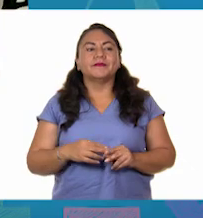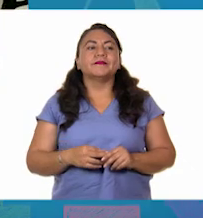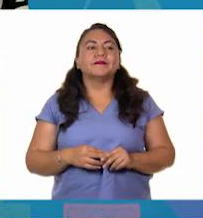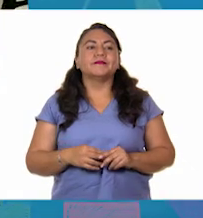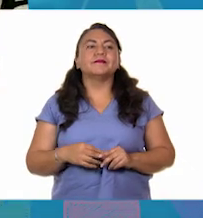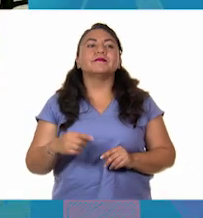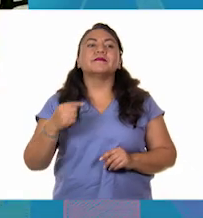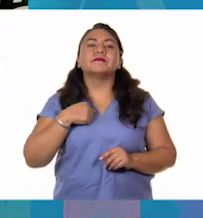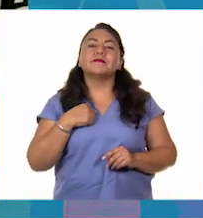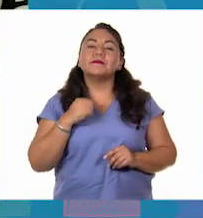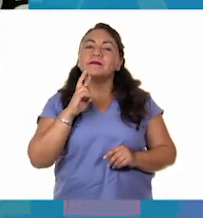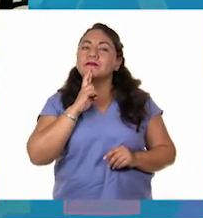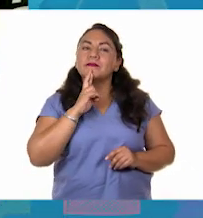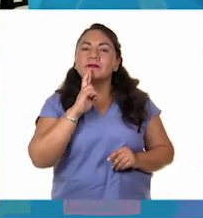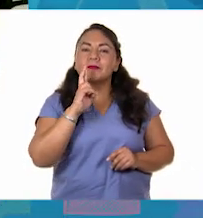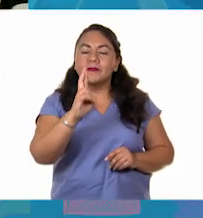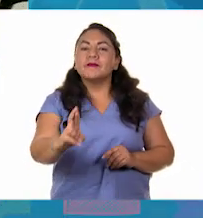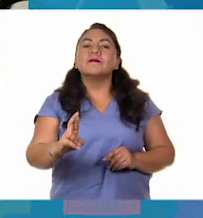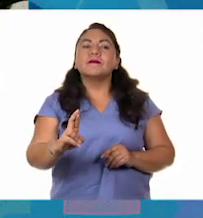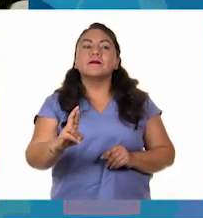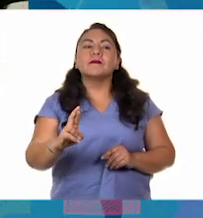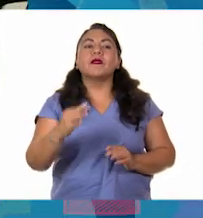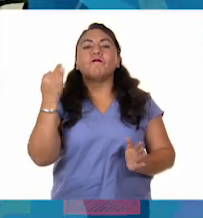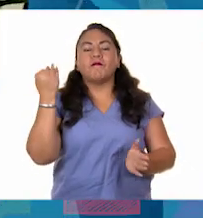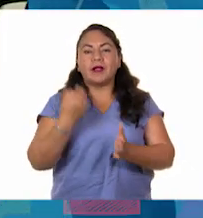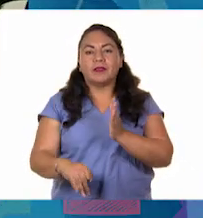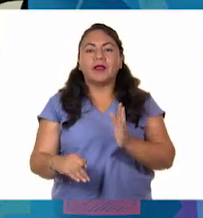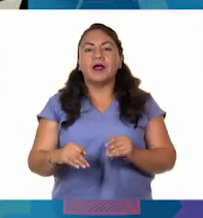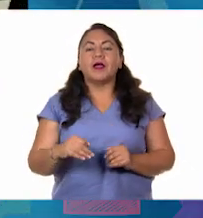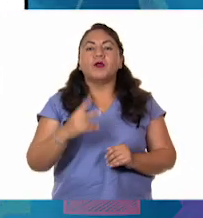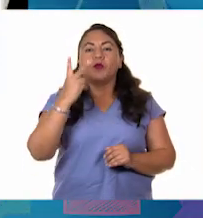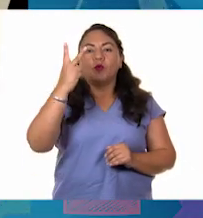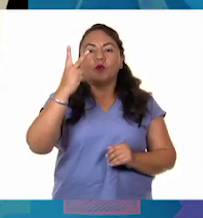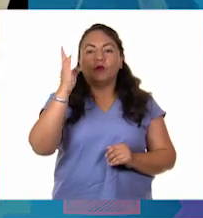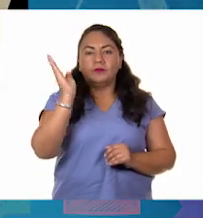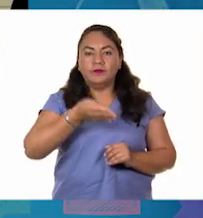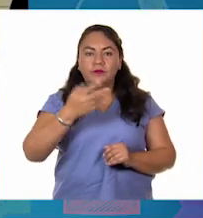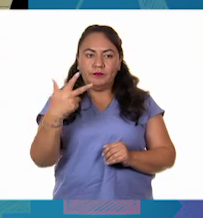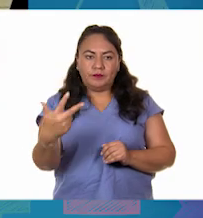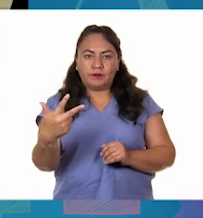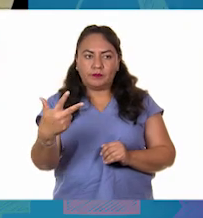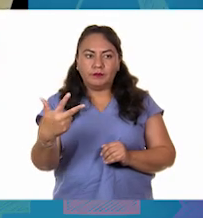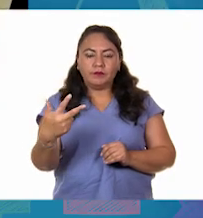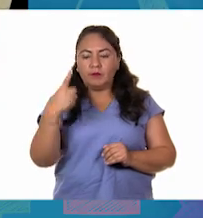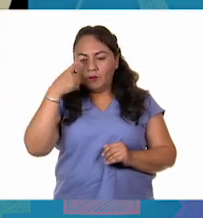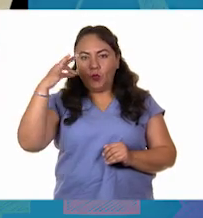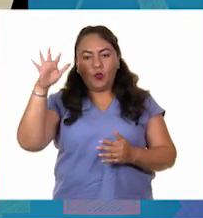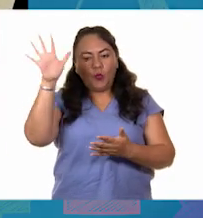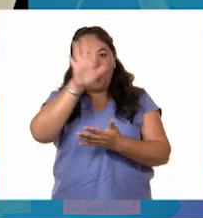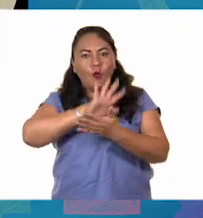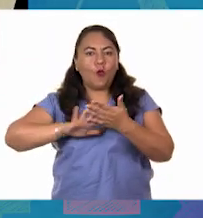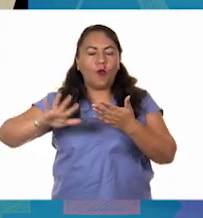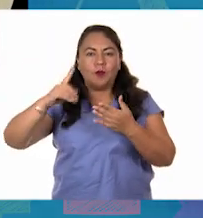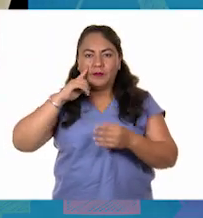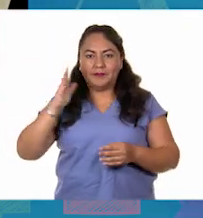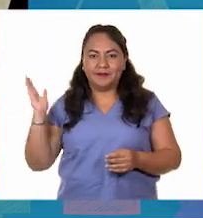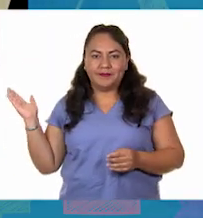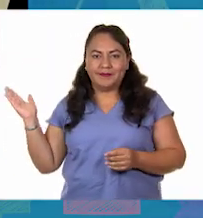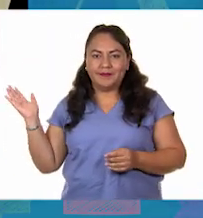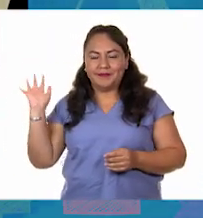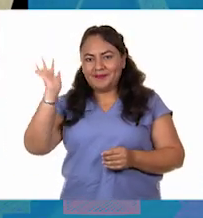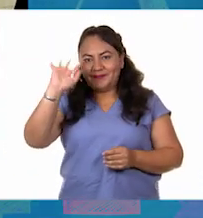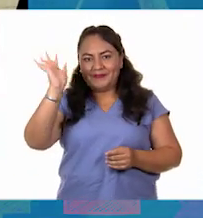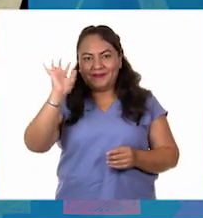Y mi respuesta al reto es que faltan dos octavos para colorear toda la hoja. ¡Hasta